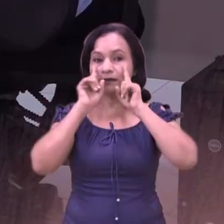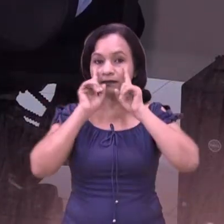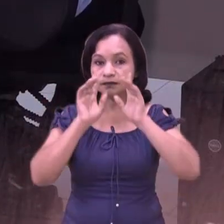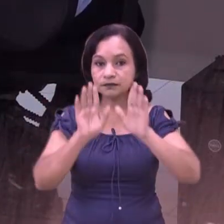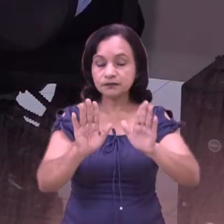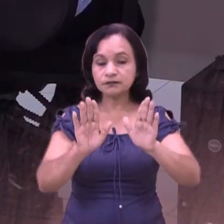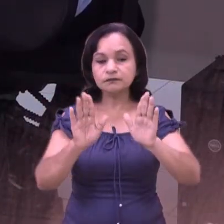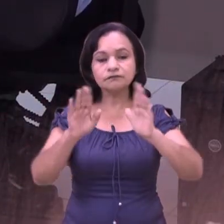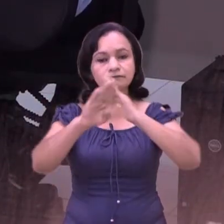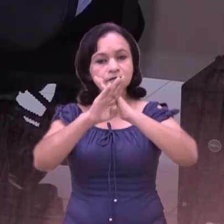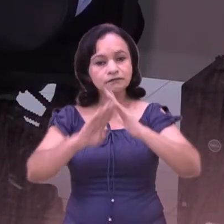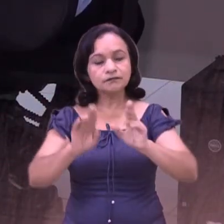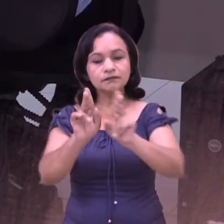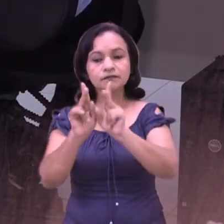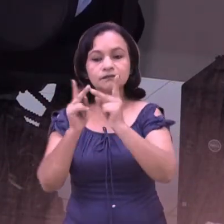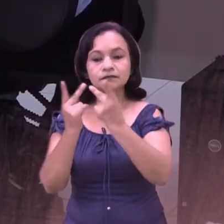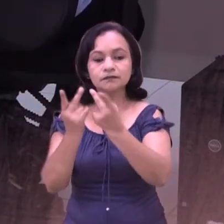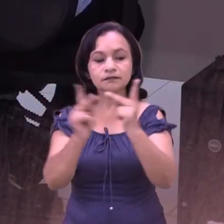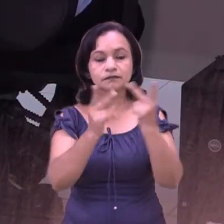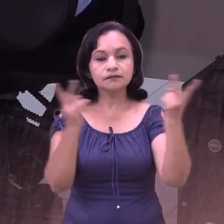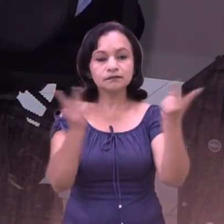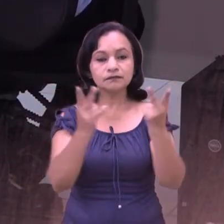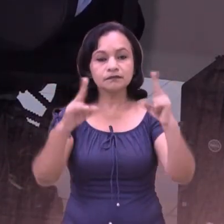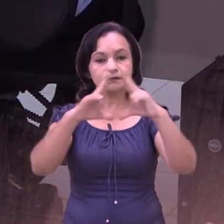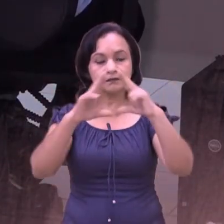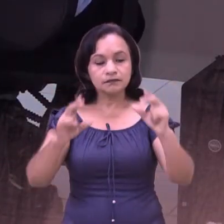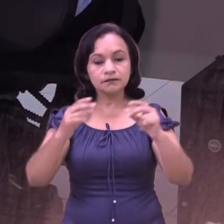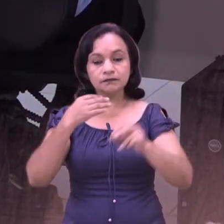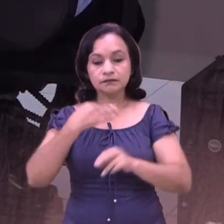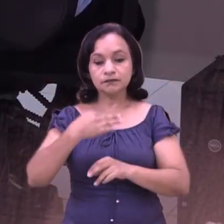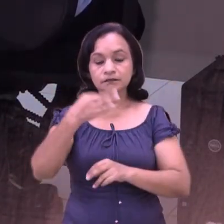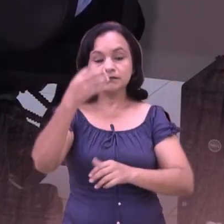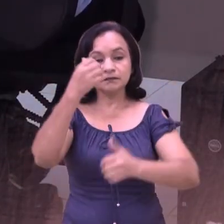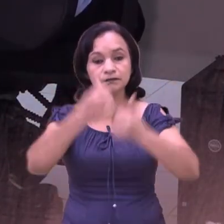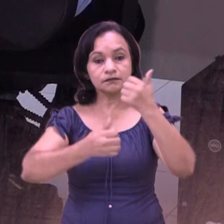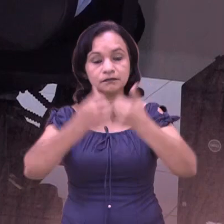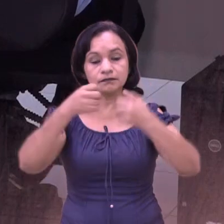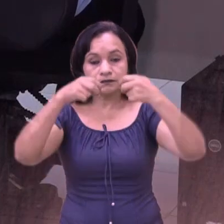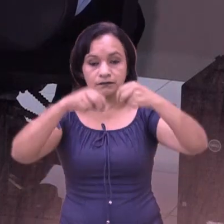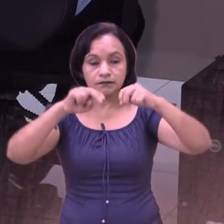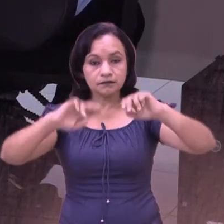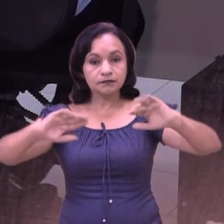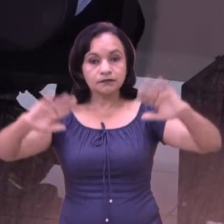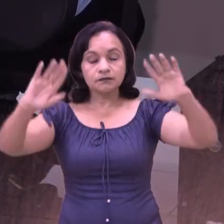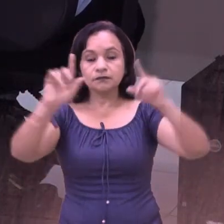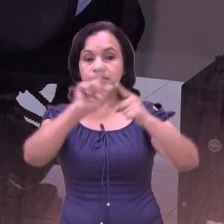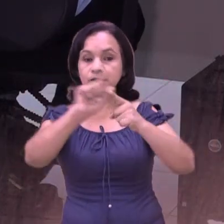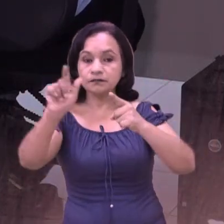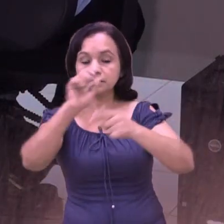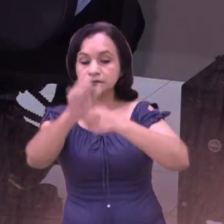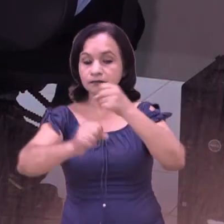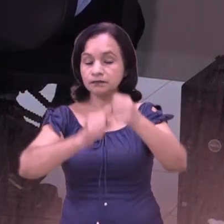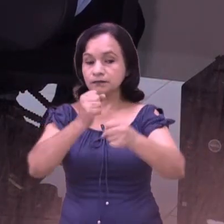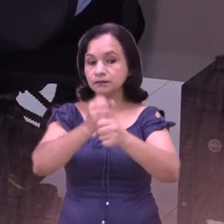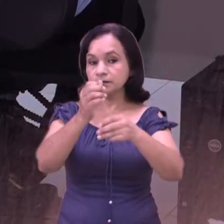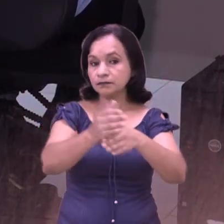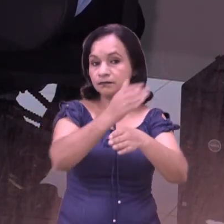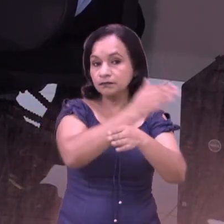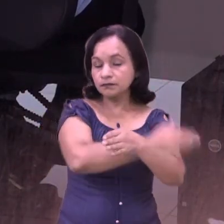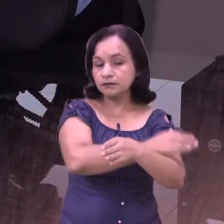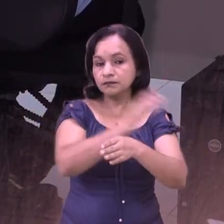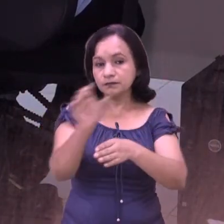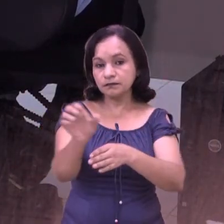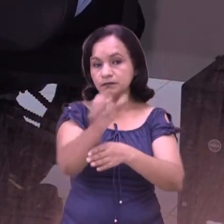un mayor nivel de seguridad, un mayor nivel de tranquilidad de la población de cara a los fenómenos naturales y eso lo vivimos en los últimos meses del año